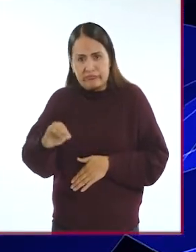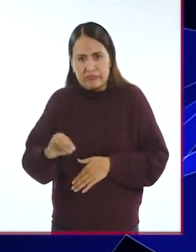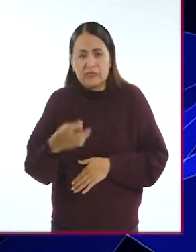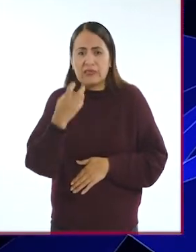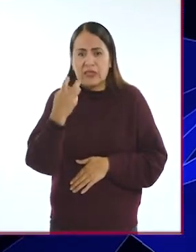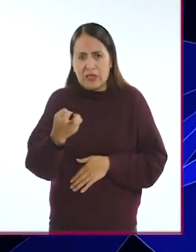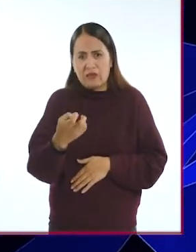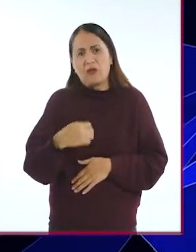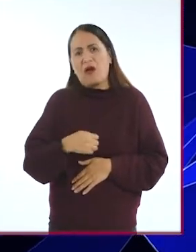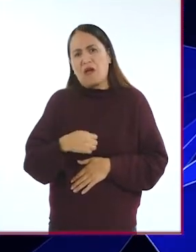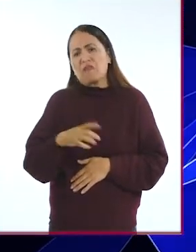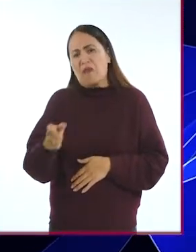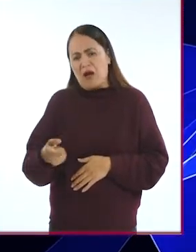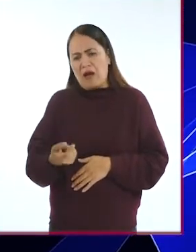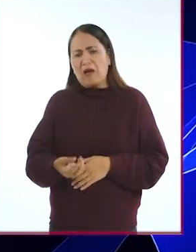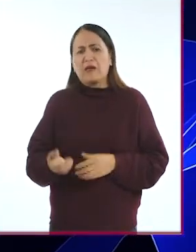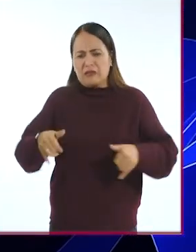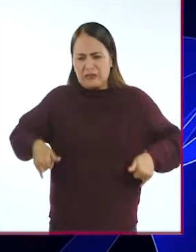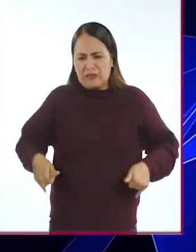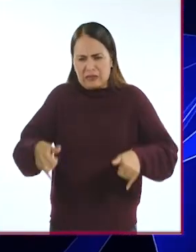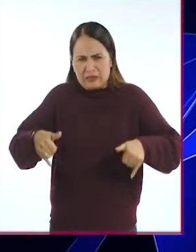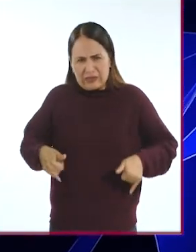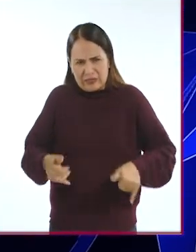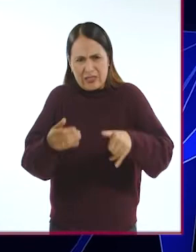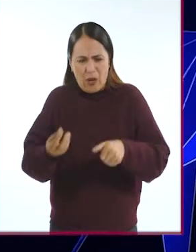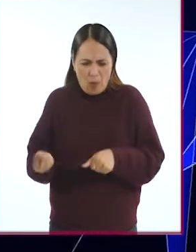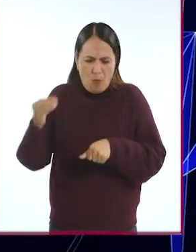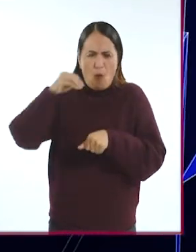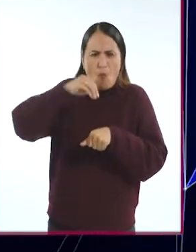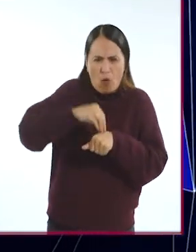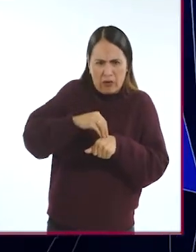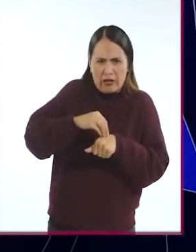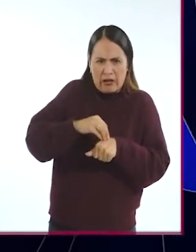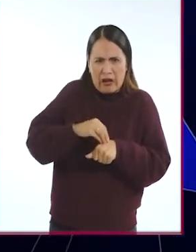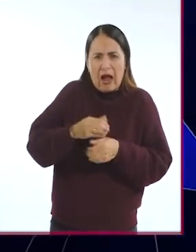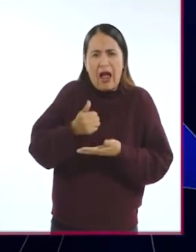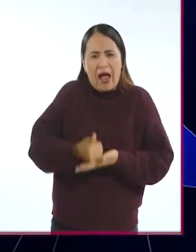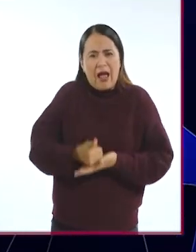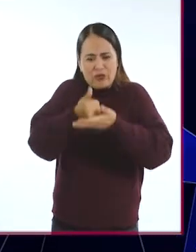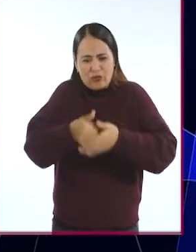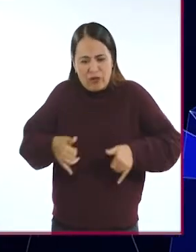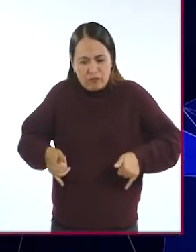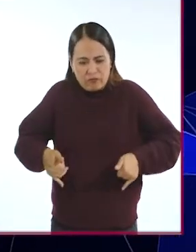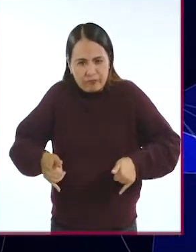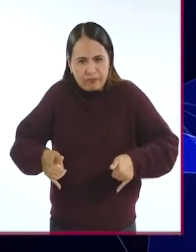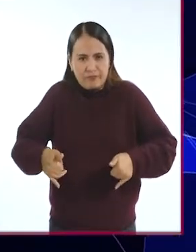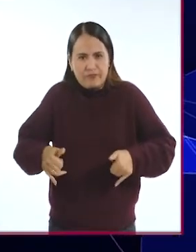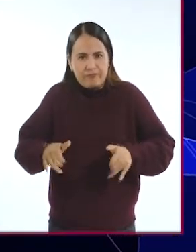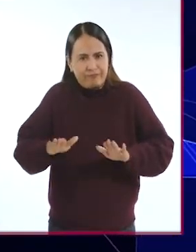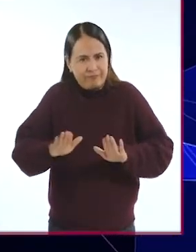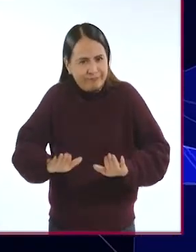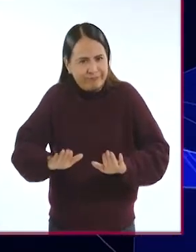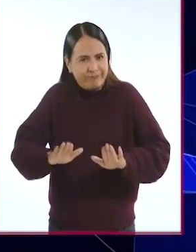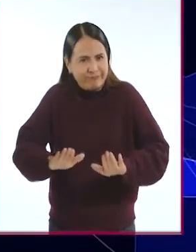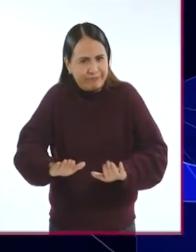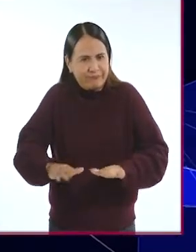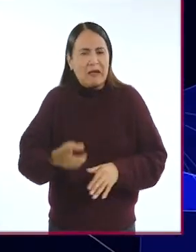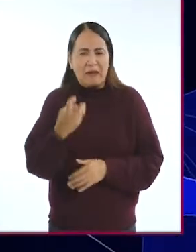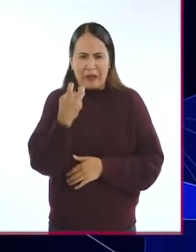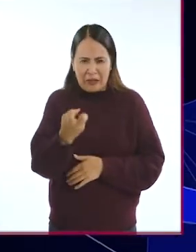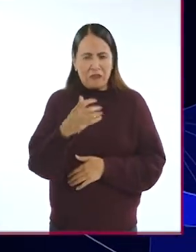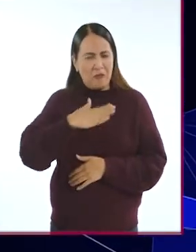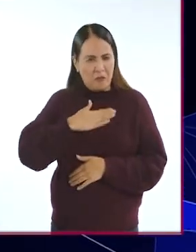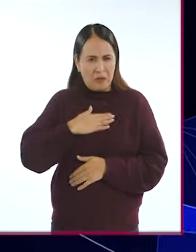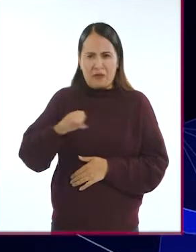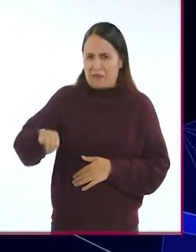hay ciertos aditamentos que lo pones a la silla de ruedas y te ayudan en la tracción. Y ese tipo de cosas sí me ha